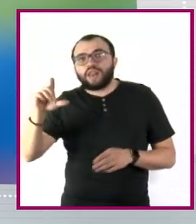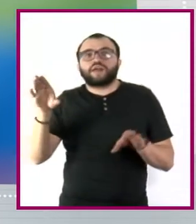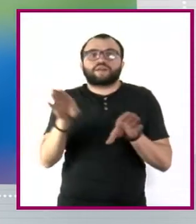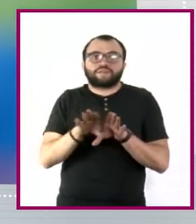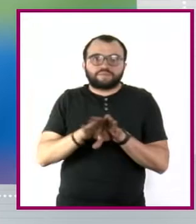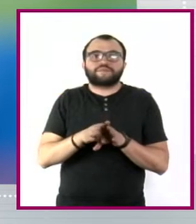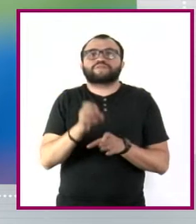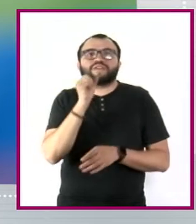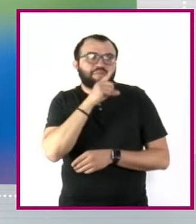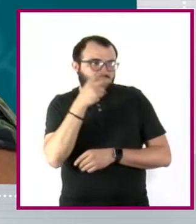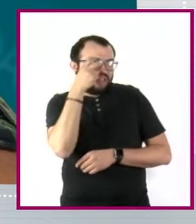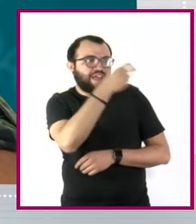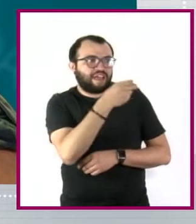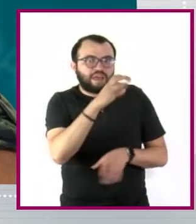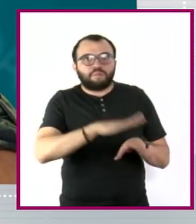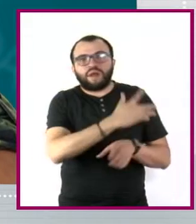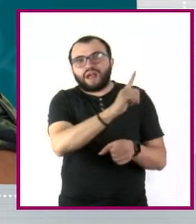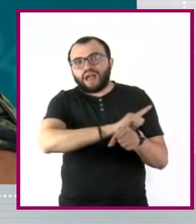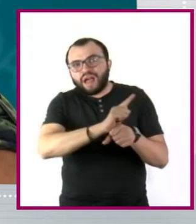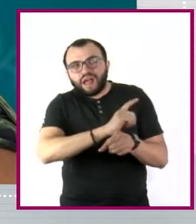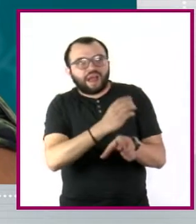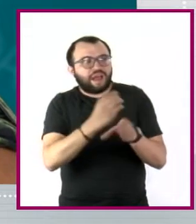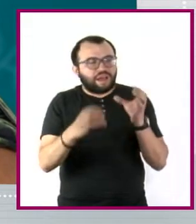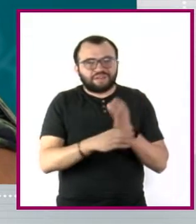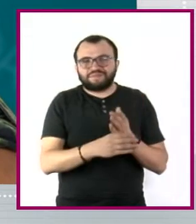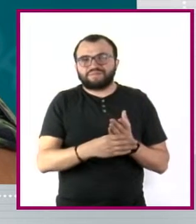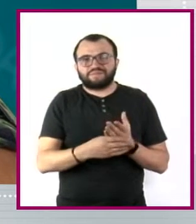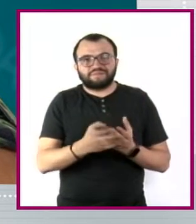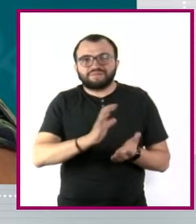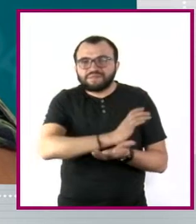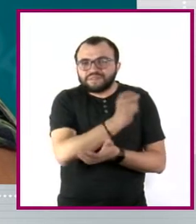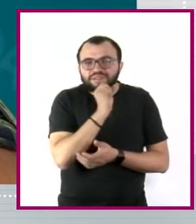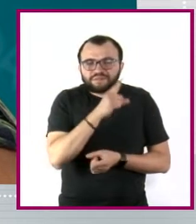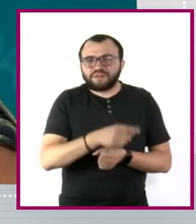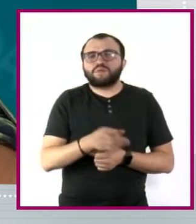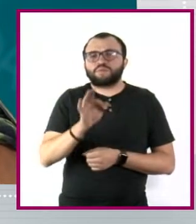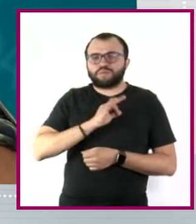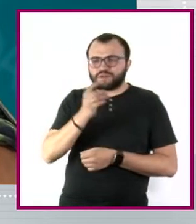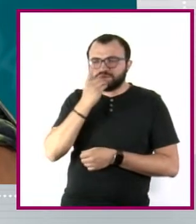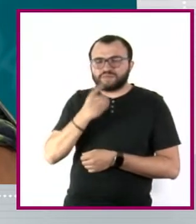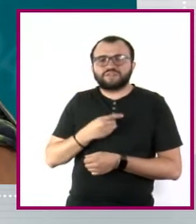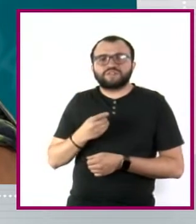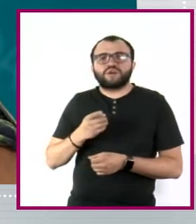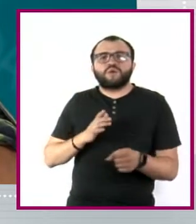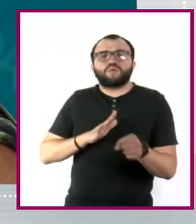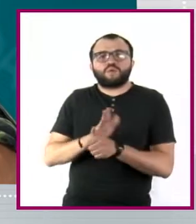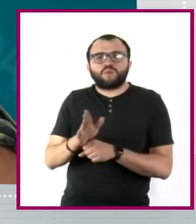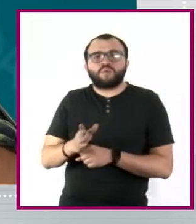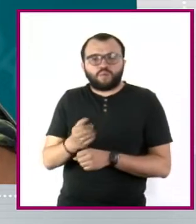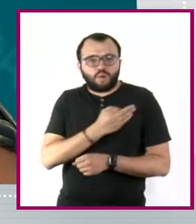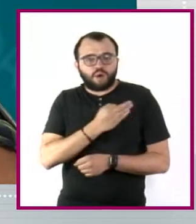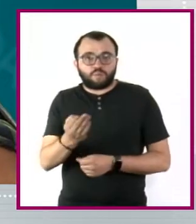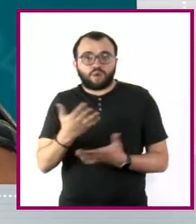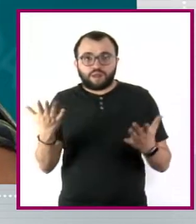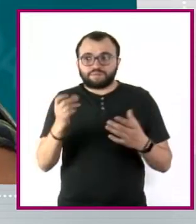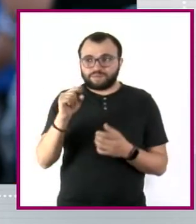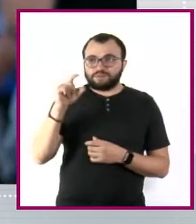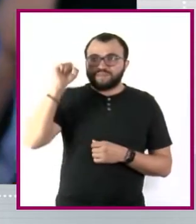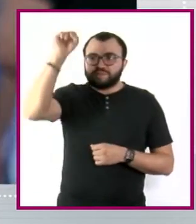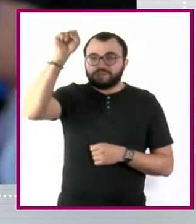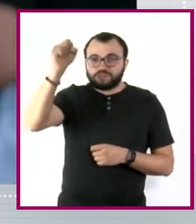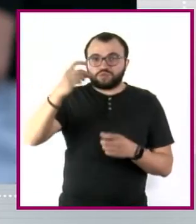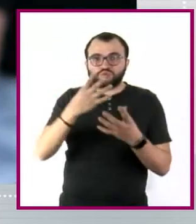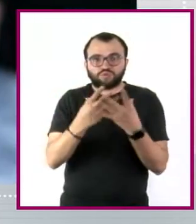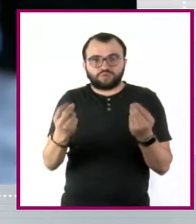discriminación por ser joven. ¿Podría comentar algunas buenas prácticas que ilustren el efecto que el activismo ha traído en la solución de este problema?